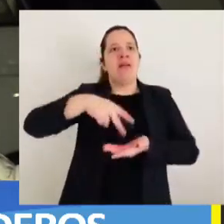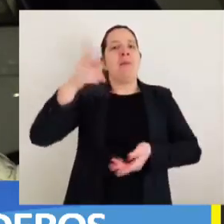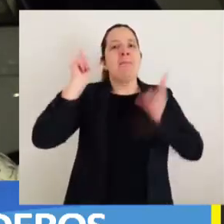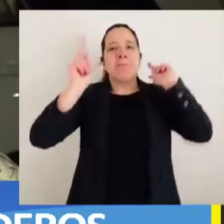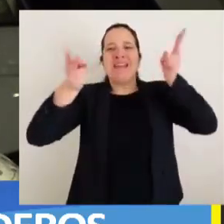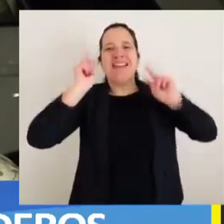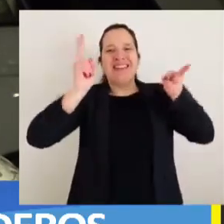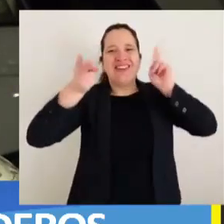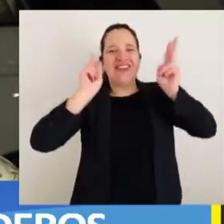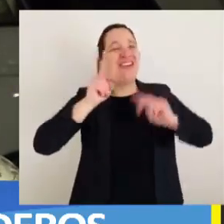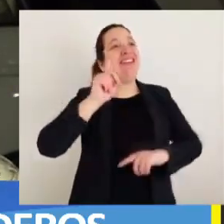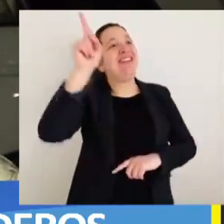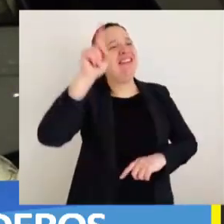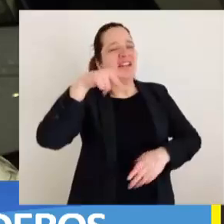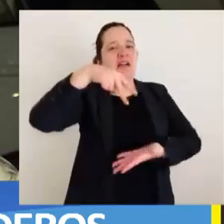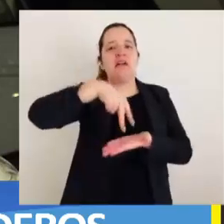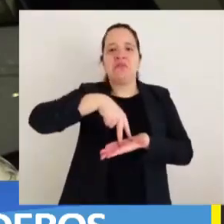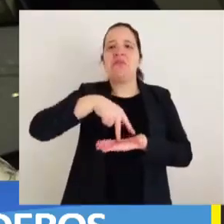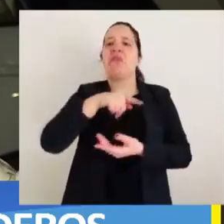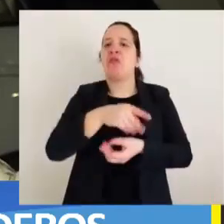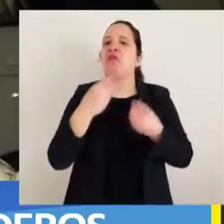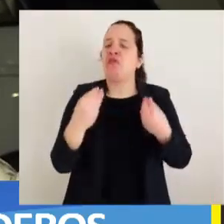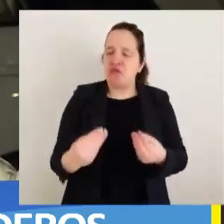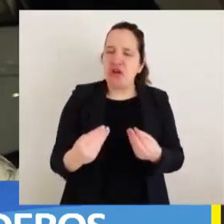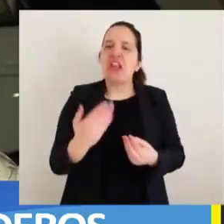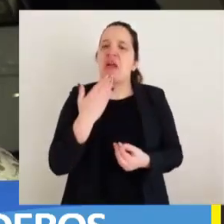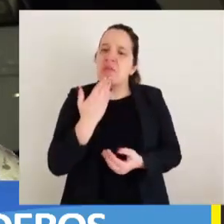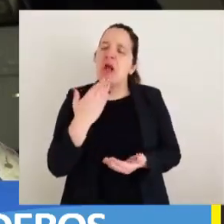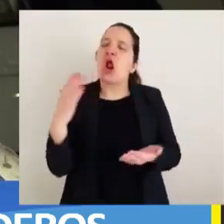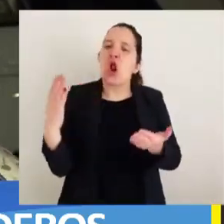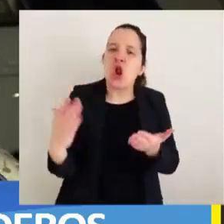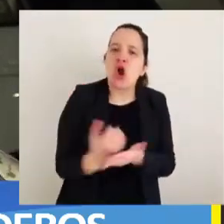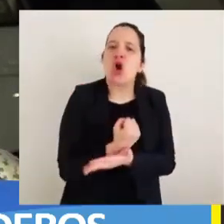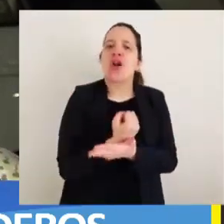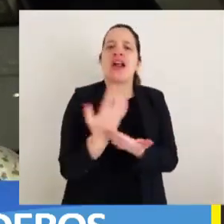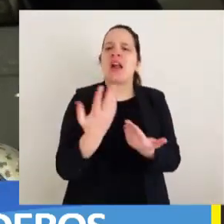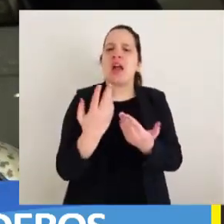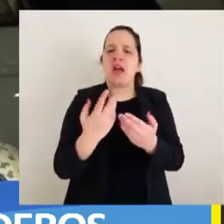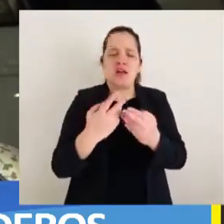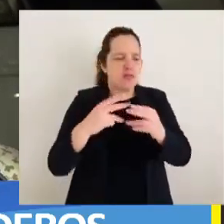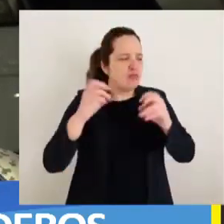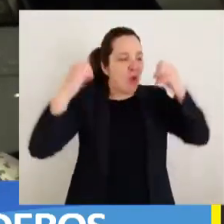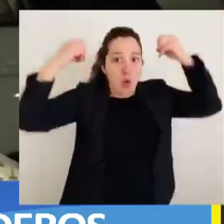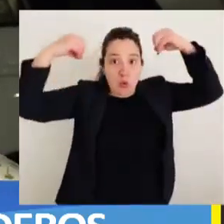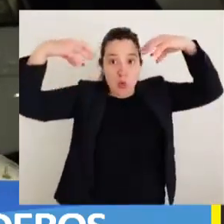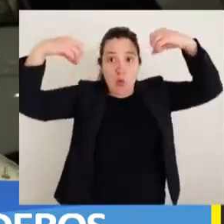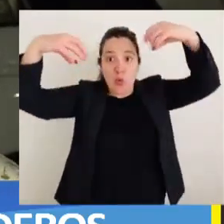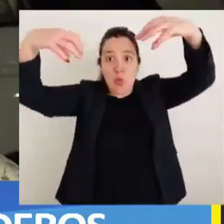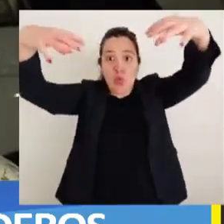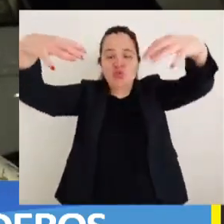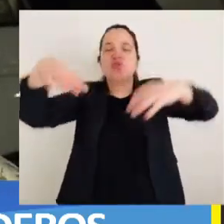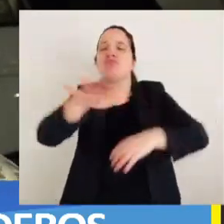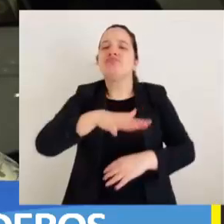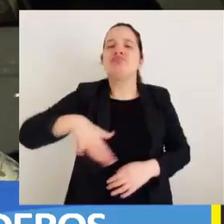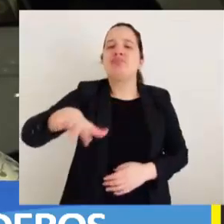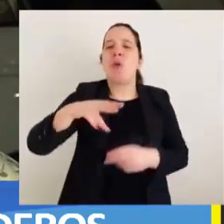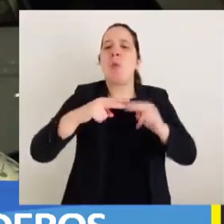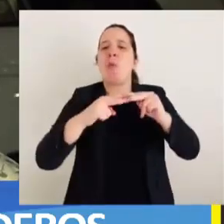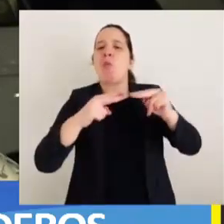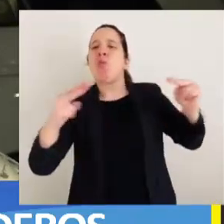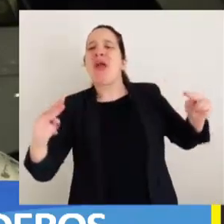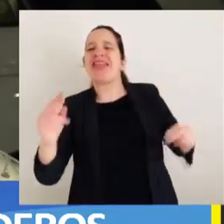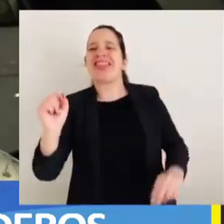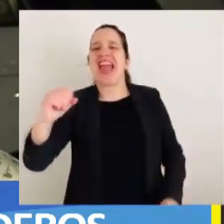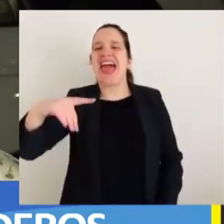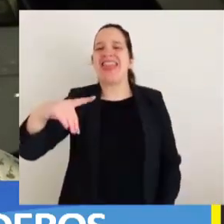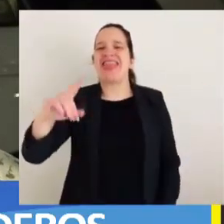es la entrada principal de nosotros. También se logró recuperar el puente también, las luminarias, el Puente Andalien, que es